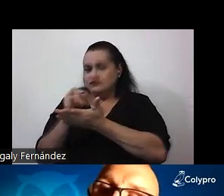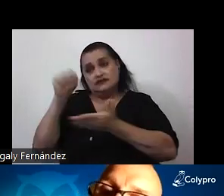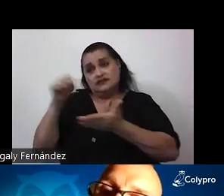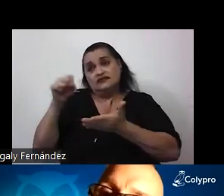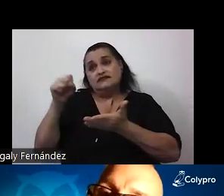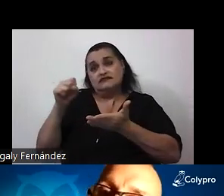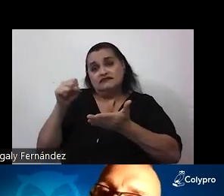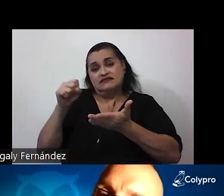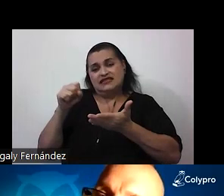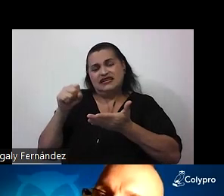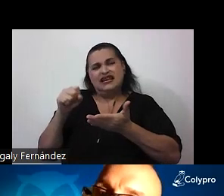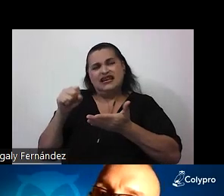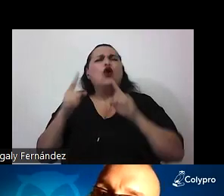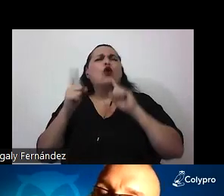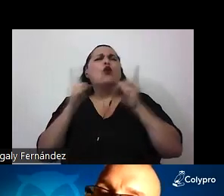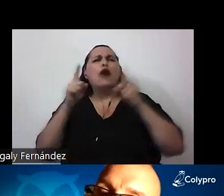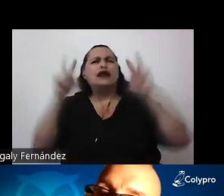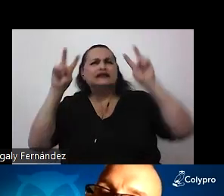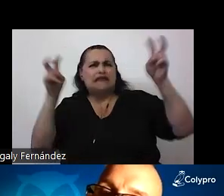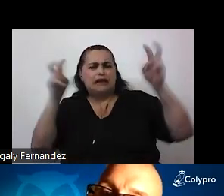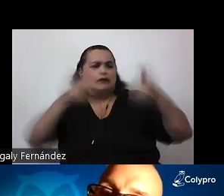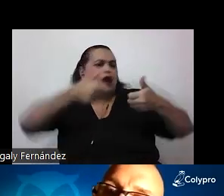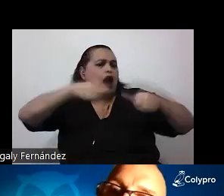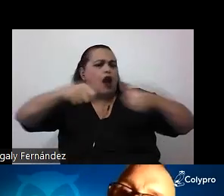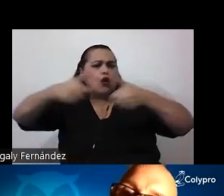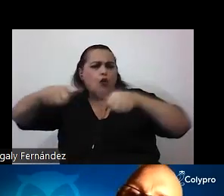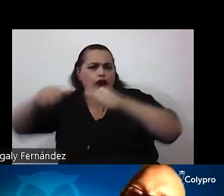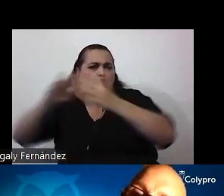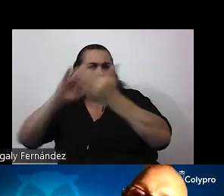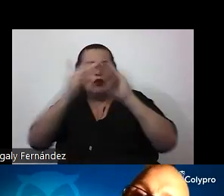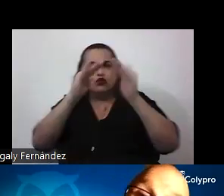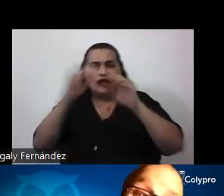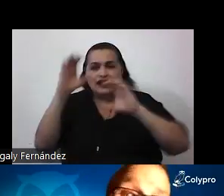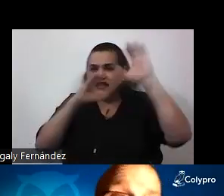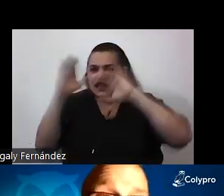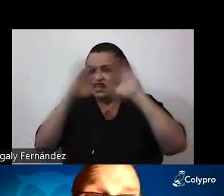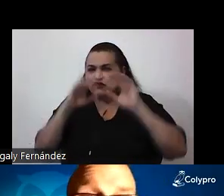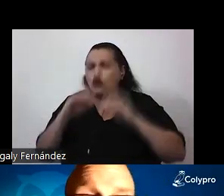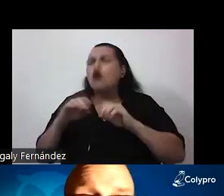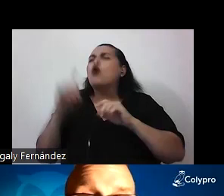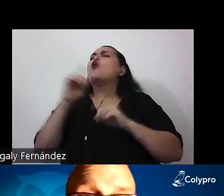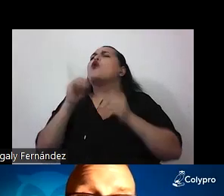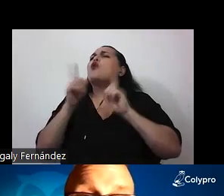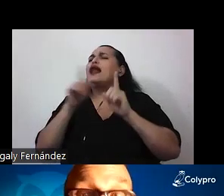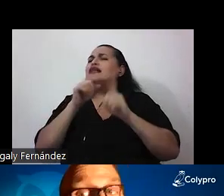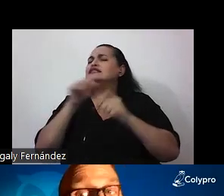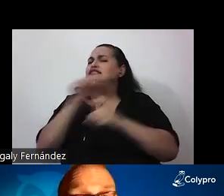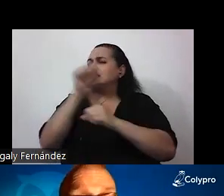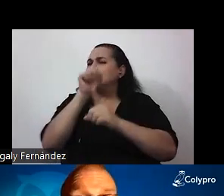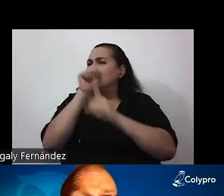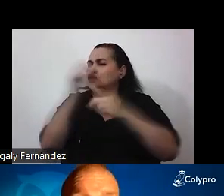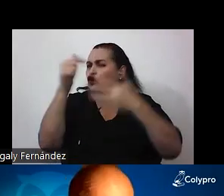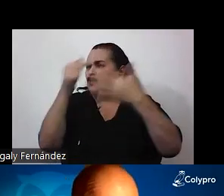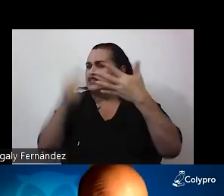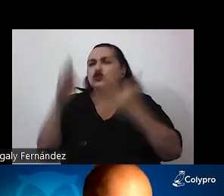sobre qué asuntos hay consenso en la comunidad científica y sobre qué asuntos no hay claridad y hay posturas diversas por